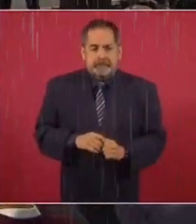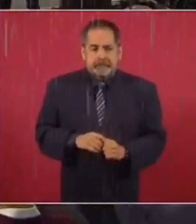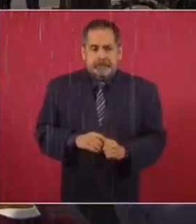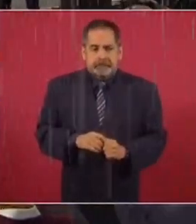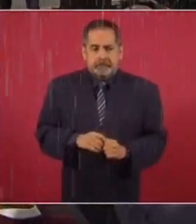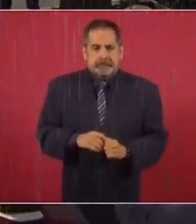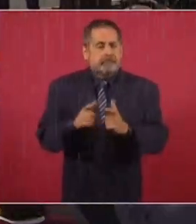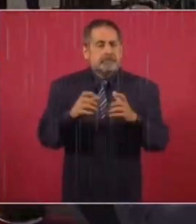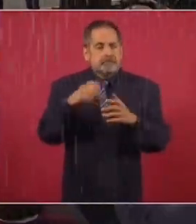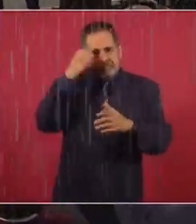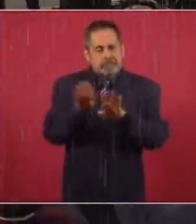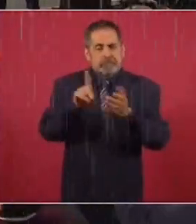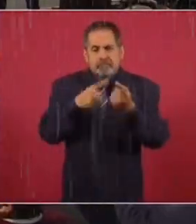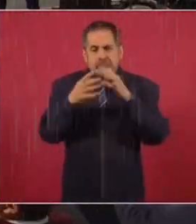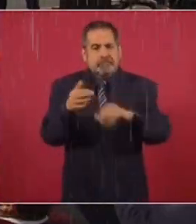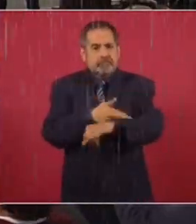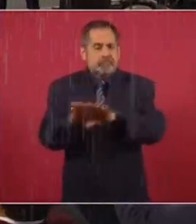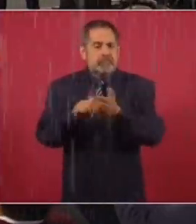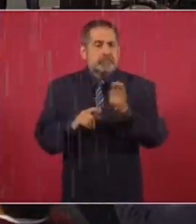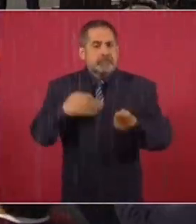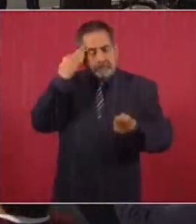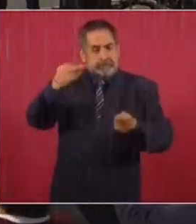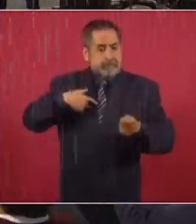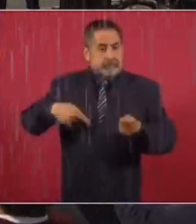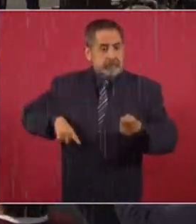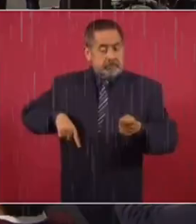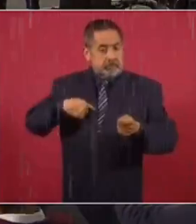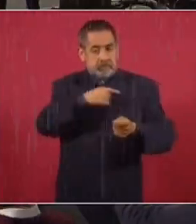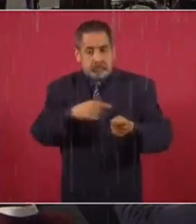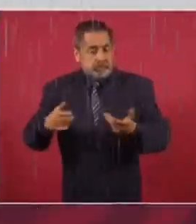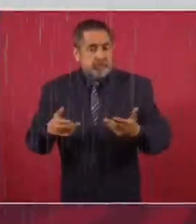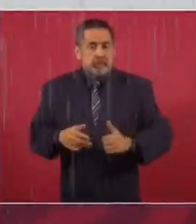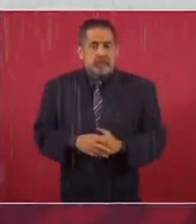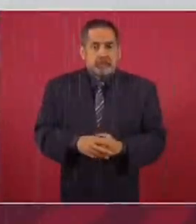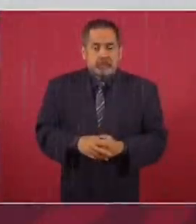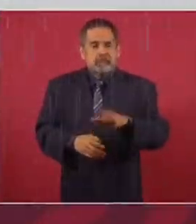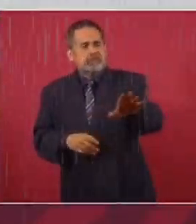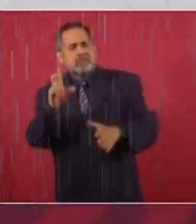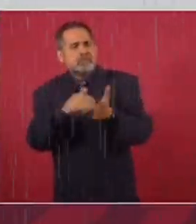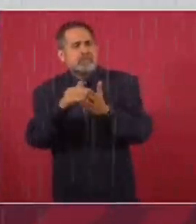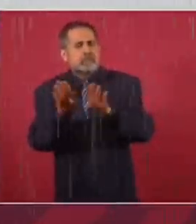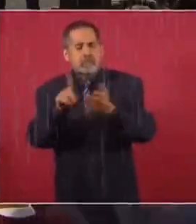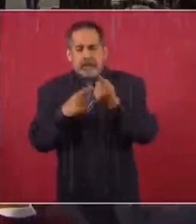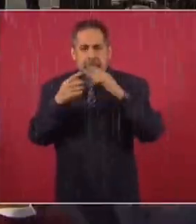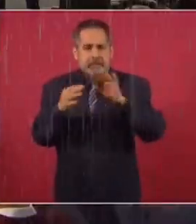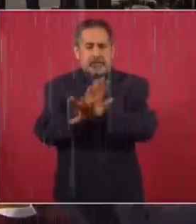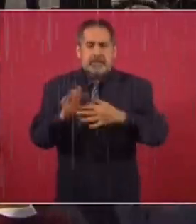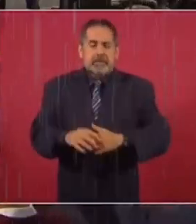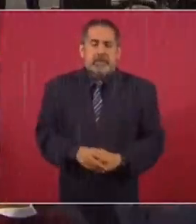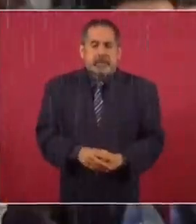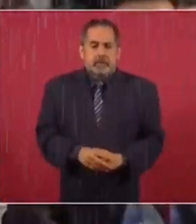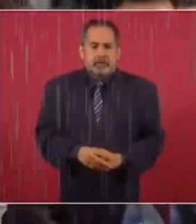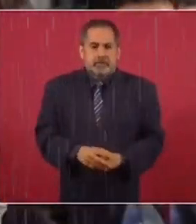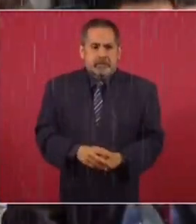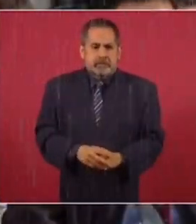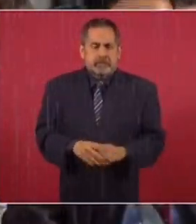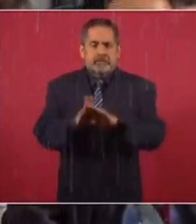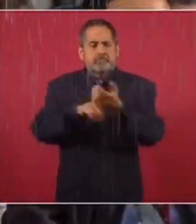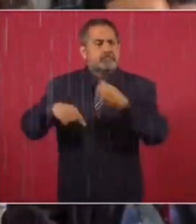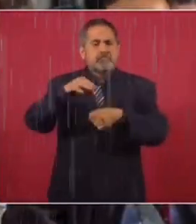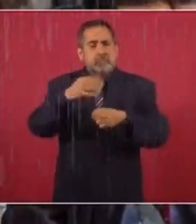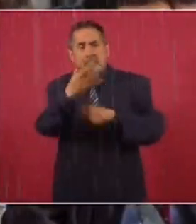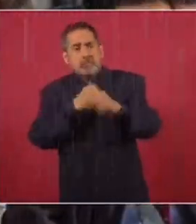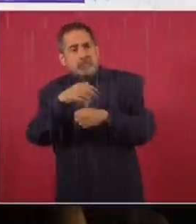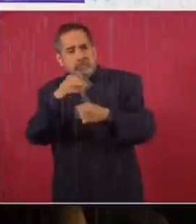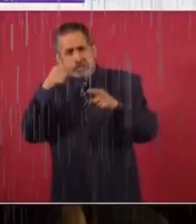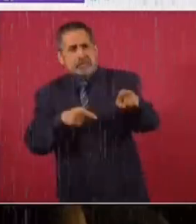grupos criminales en el tiempo que yo llevo gobernando. Pero el gobierno mexicano esperaba que usted tuviera soluciones. Por eso votaron por usted. Ya